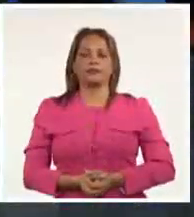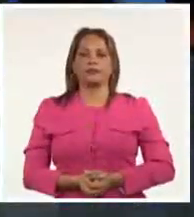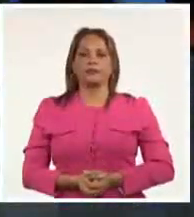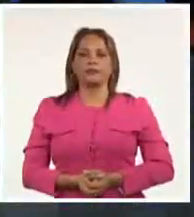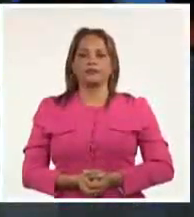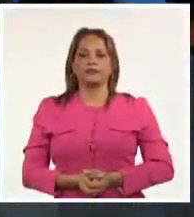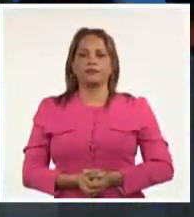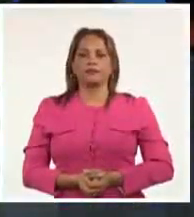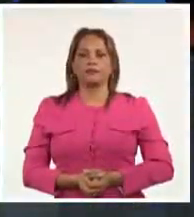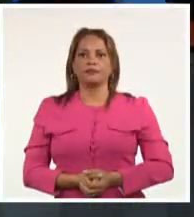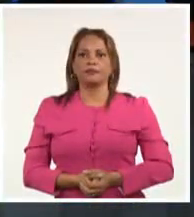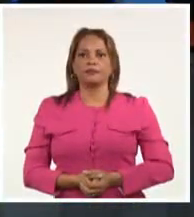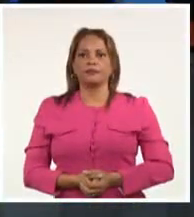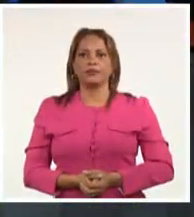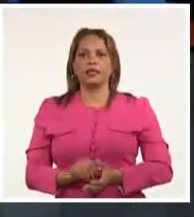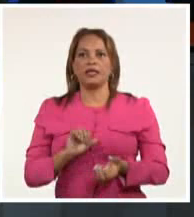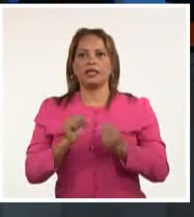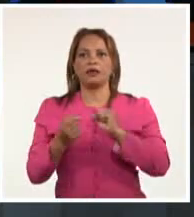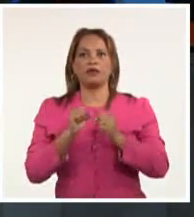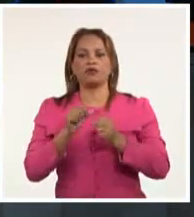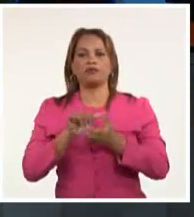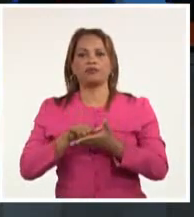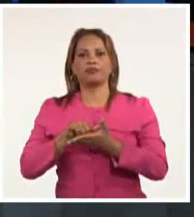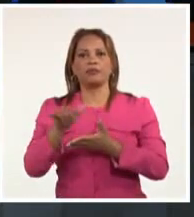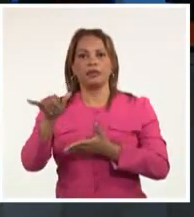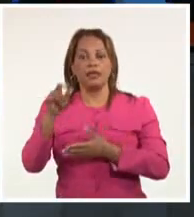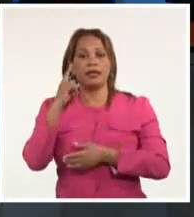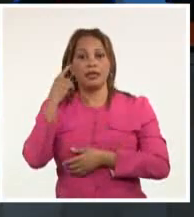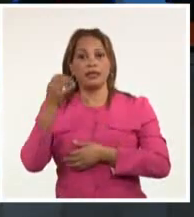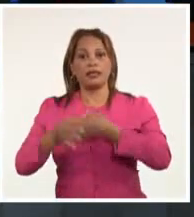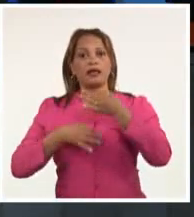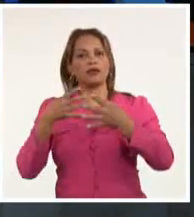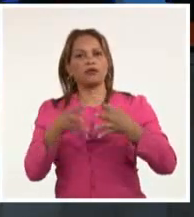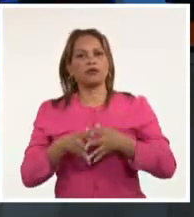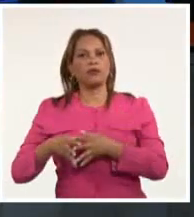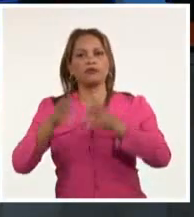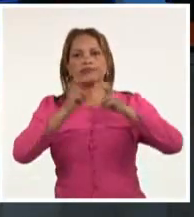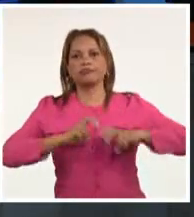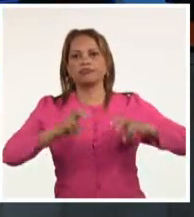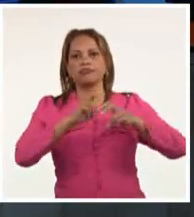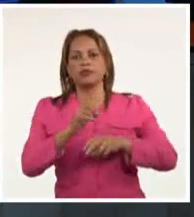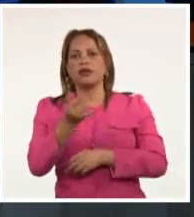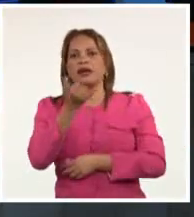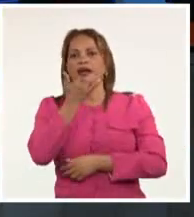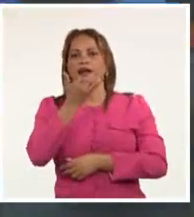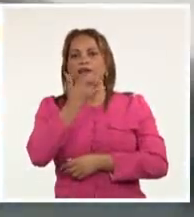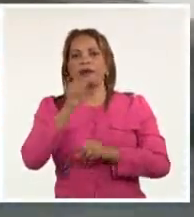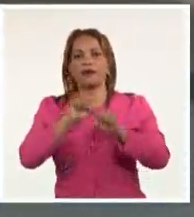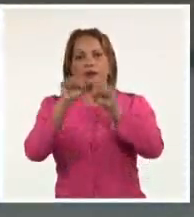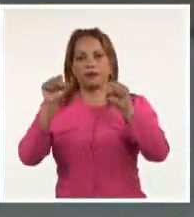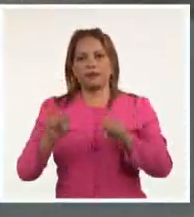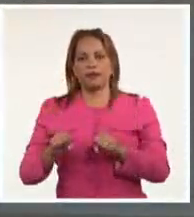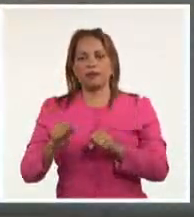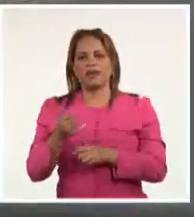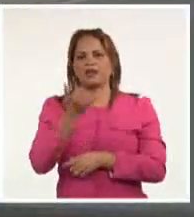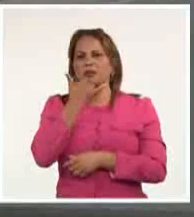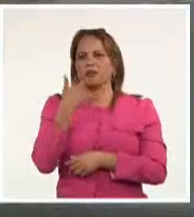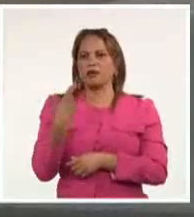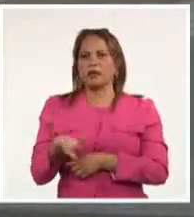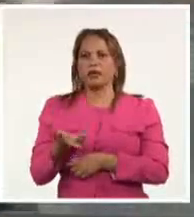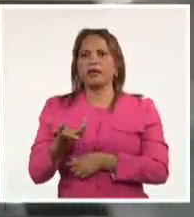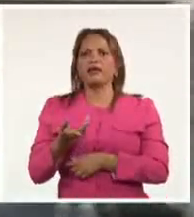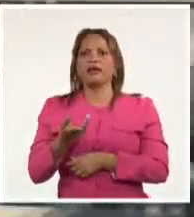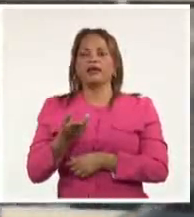El regulador de aviación civil de Estados Unidos investiga una falla informática en uno de sus sistemas de tráfico aéreo. El error provocó una